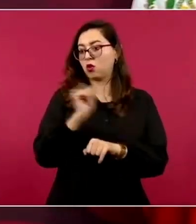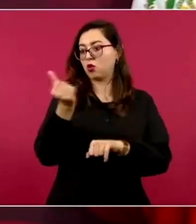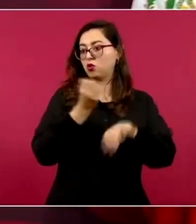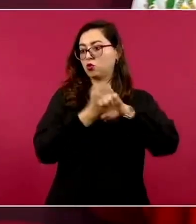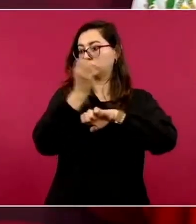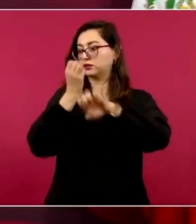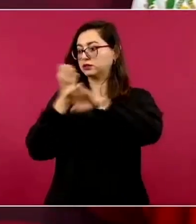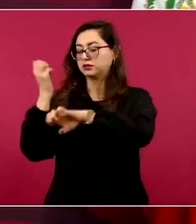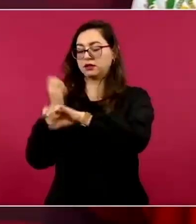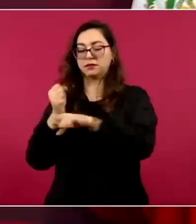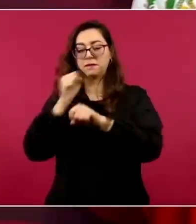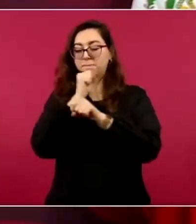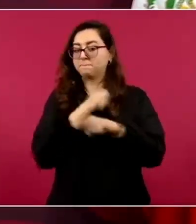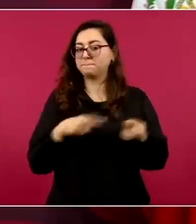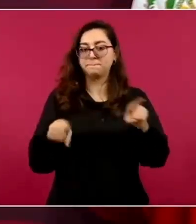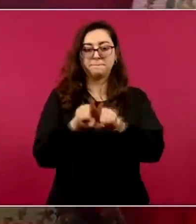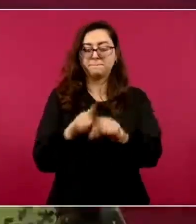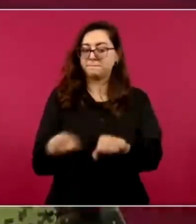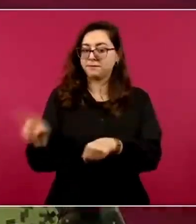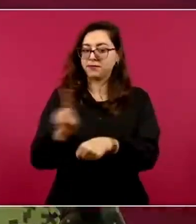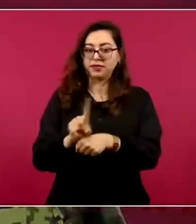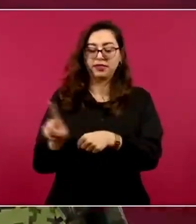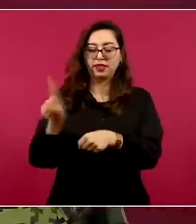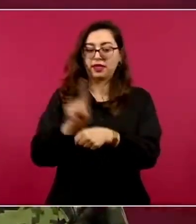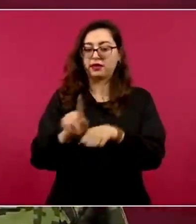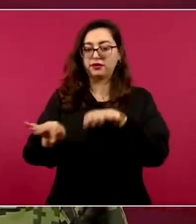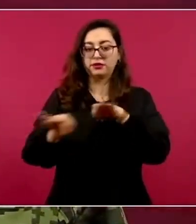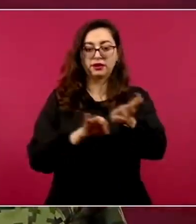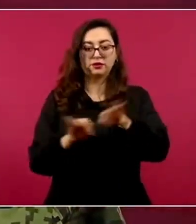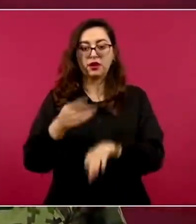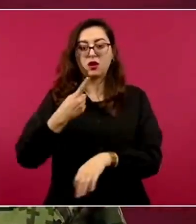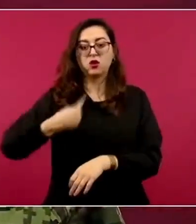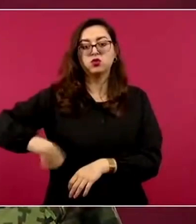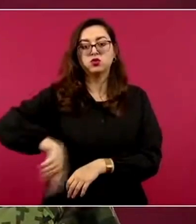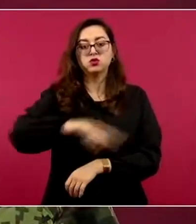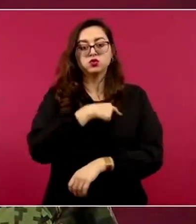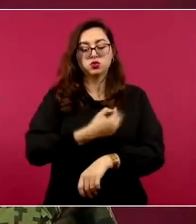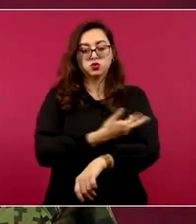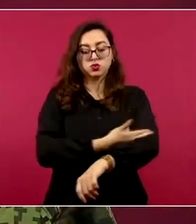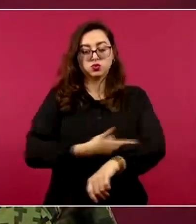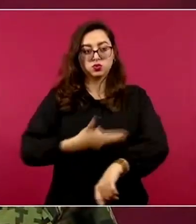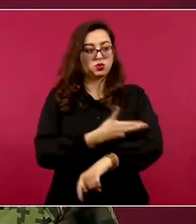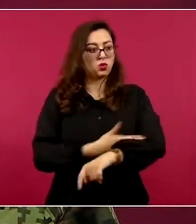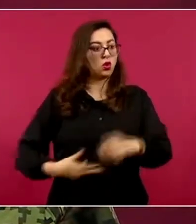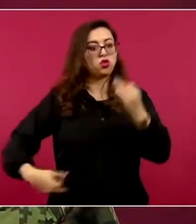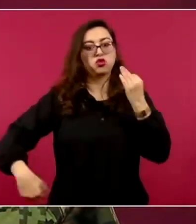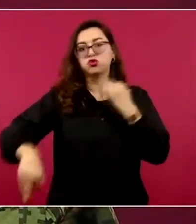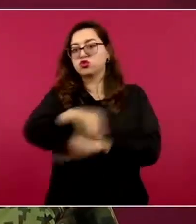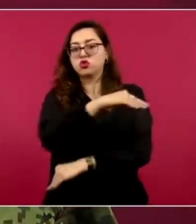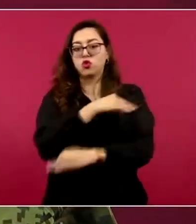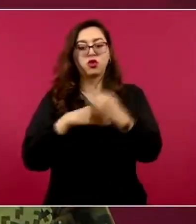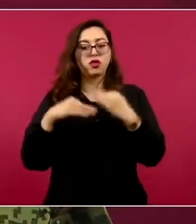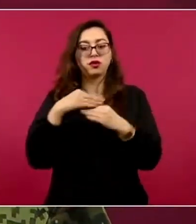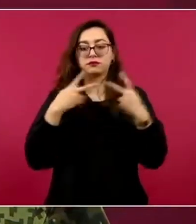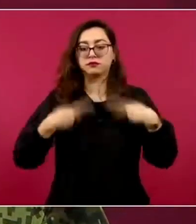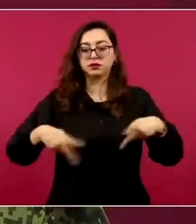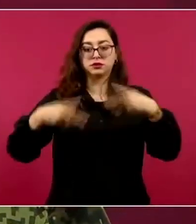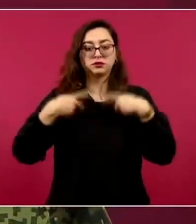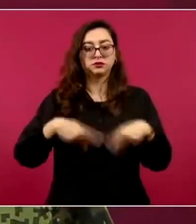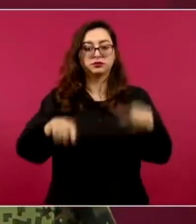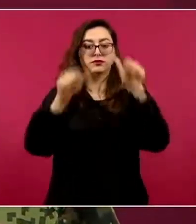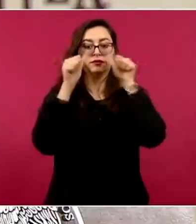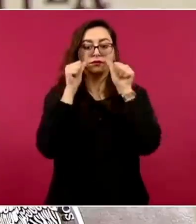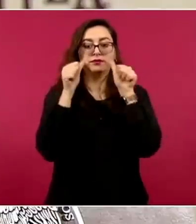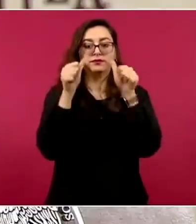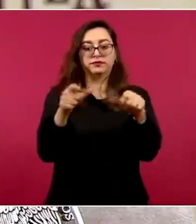coordinación que tenemos, la estrategia es atender a todo México. Sí